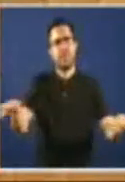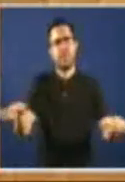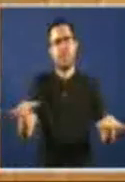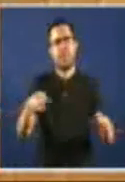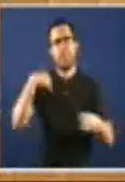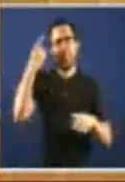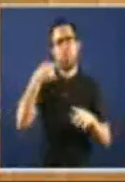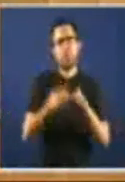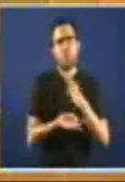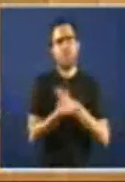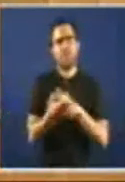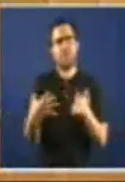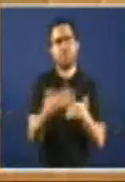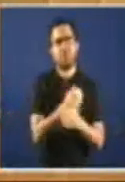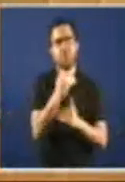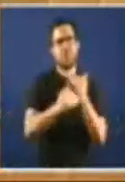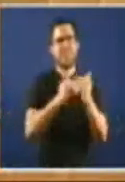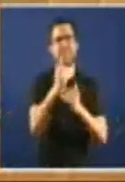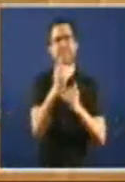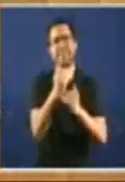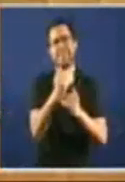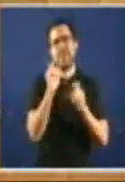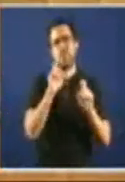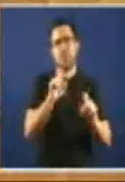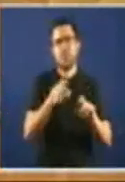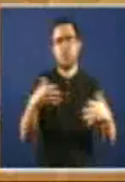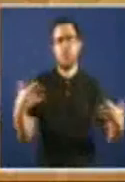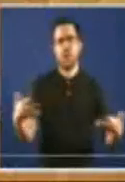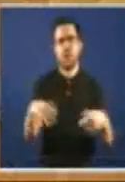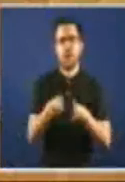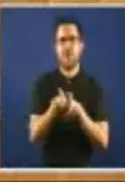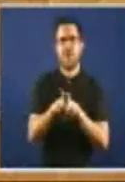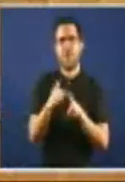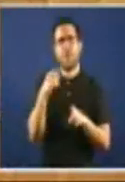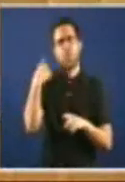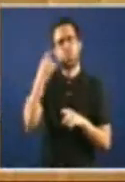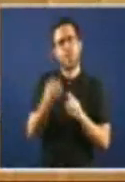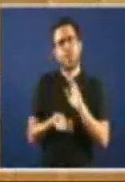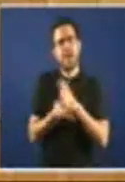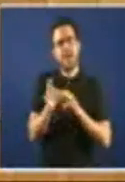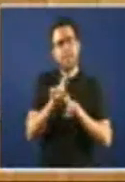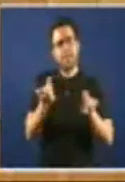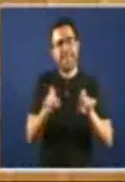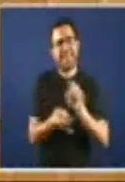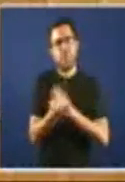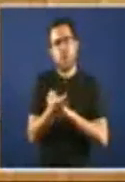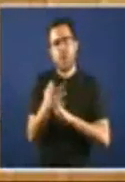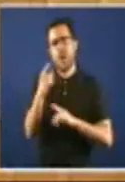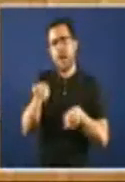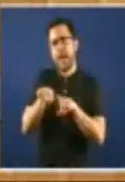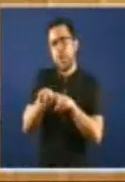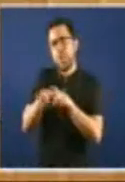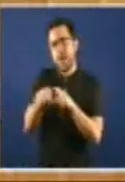A cultura emprendedora Pero a cultura emprendedora Entendida como antendo partido popular Quere decir Fomentar a cultura da